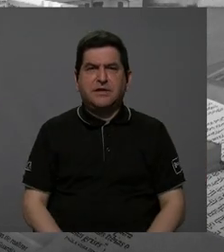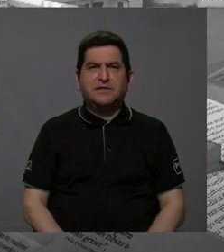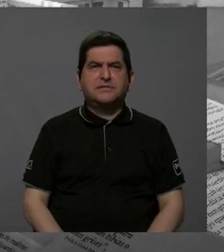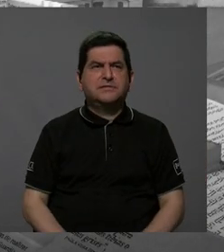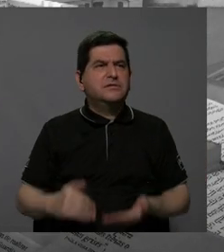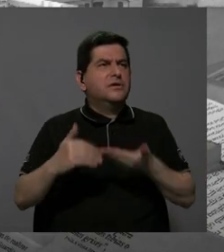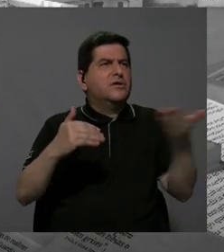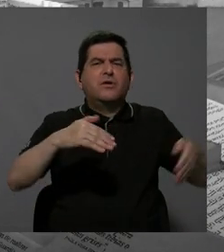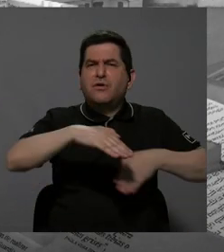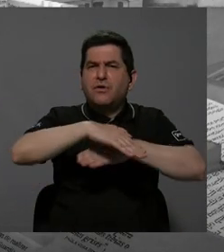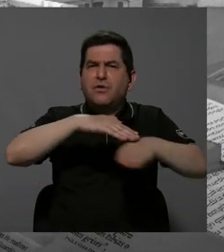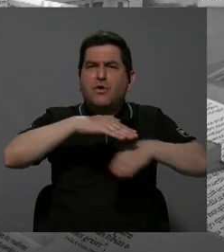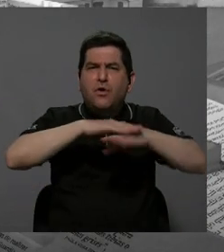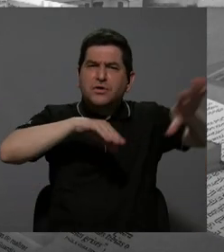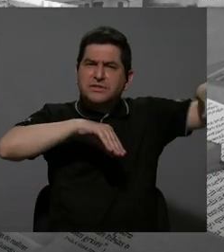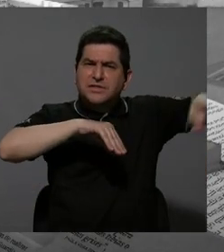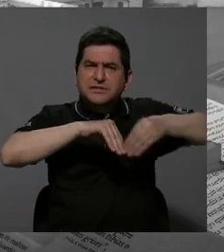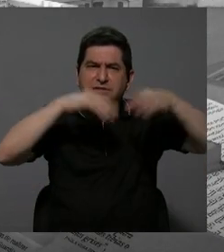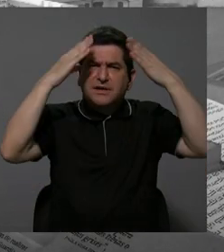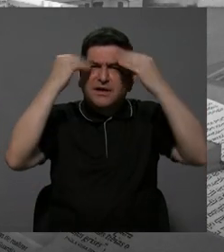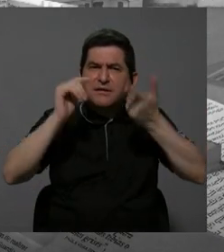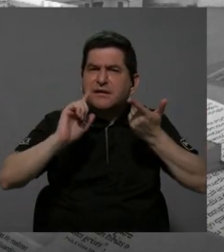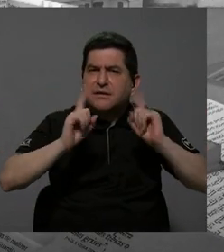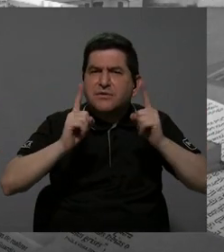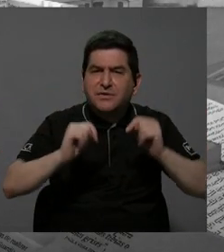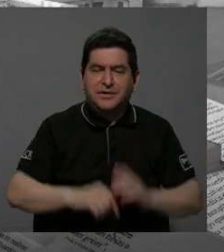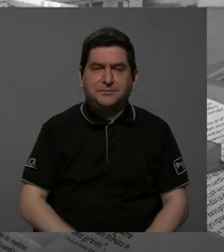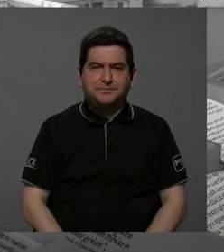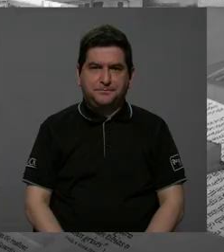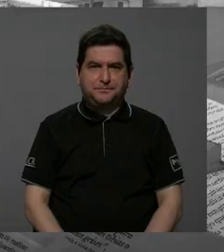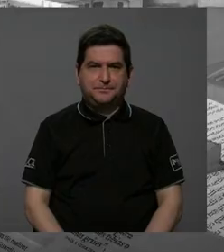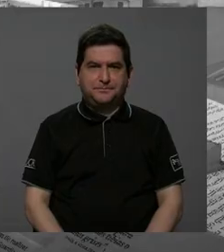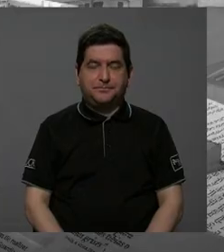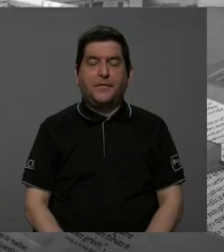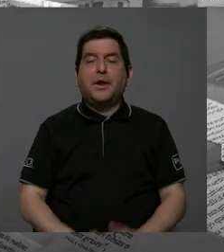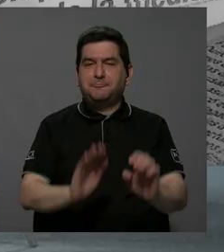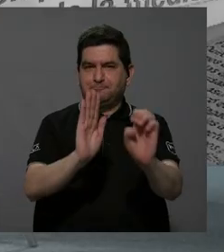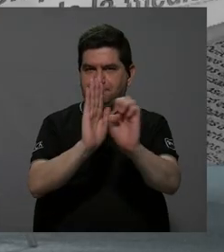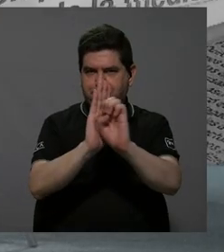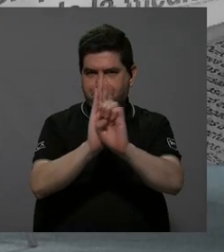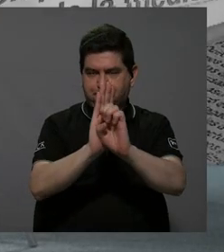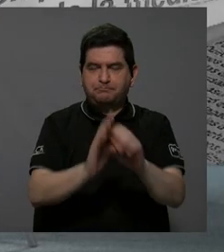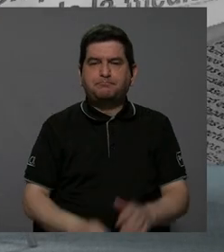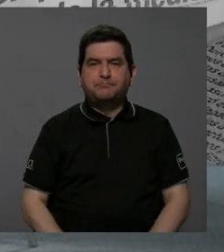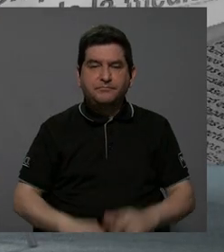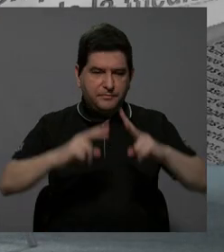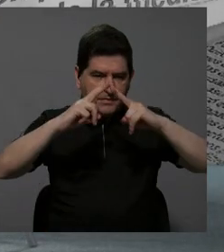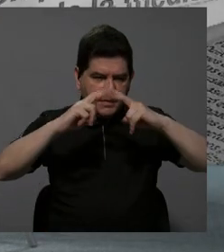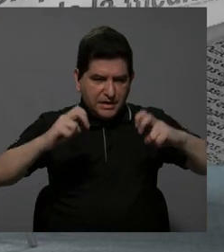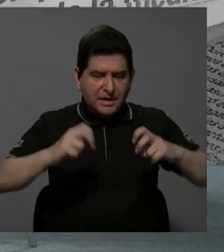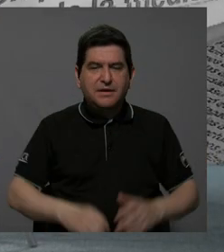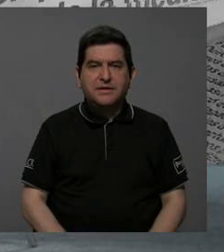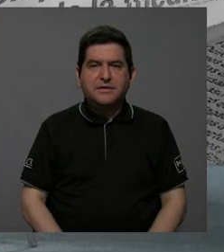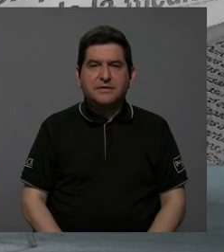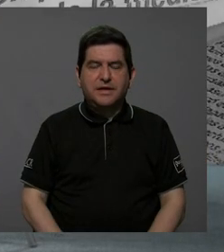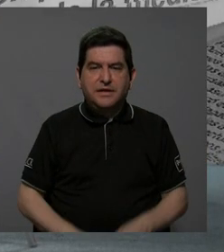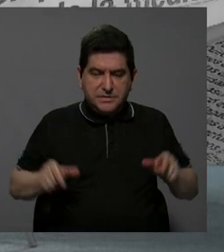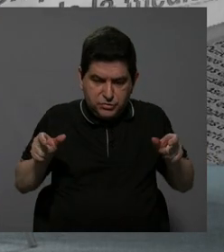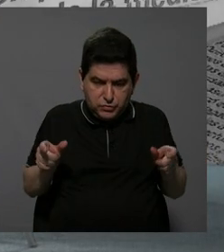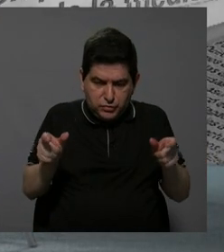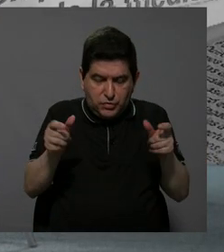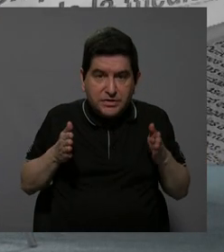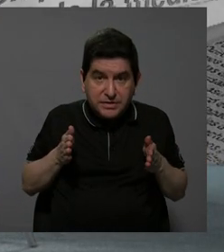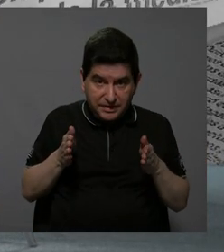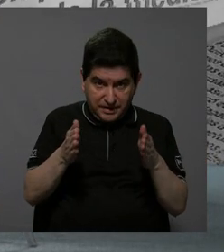fundamentales se han incluido en este informe? Uno de ellos, por ejemplo, son el análisis de los márgenes de las carreteras